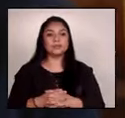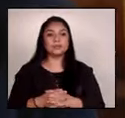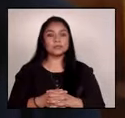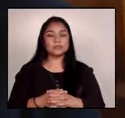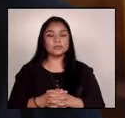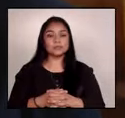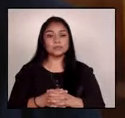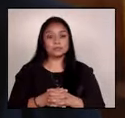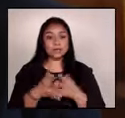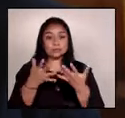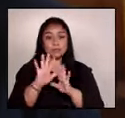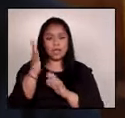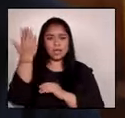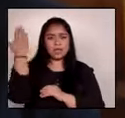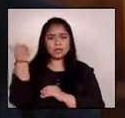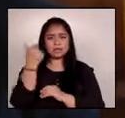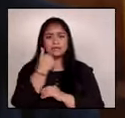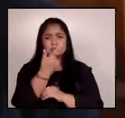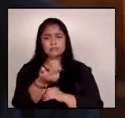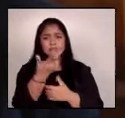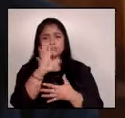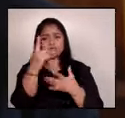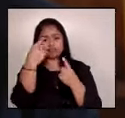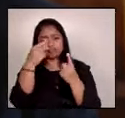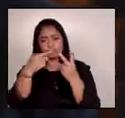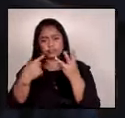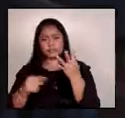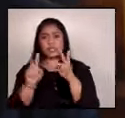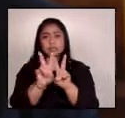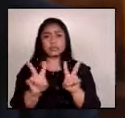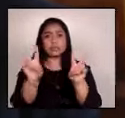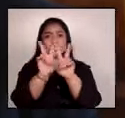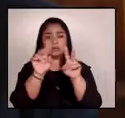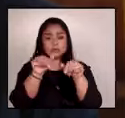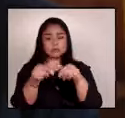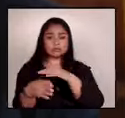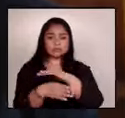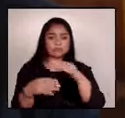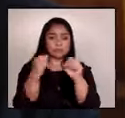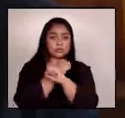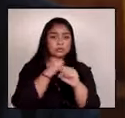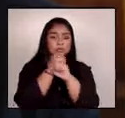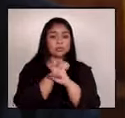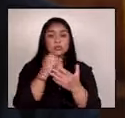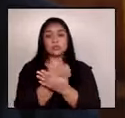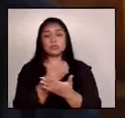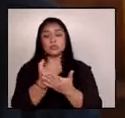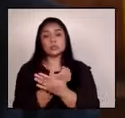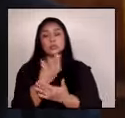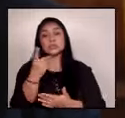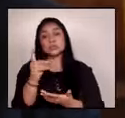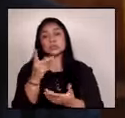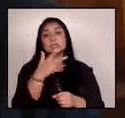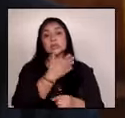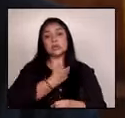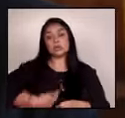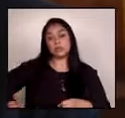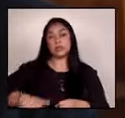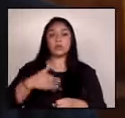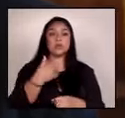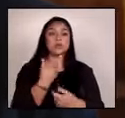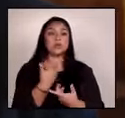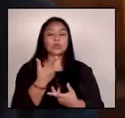Ya en anteriores ocasiones he señalado los valores que cimentan la estrategia económica del gobierno de la República